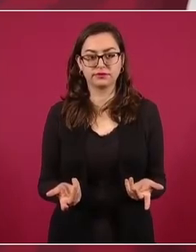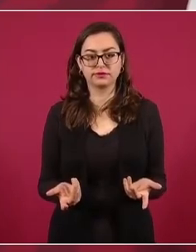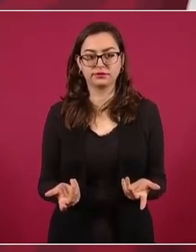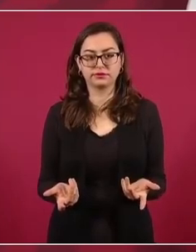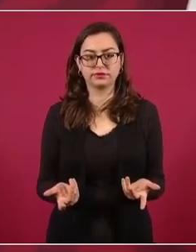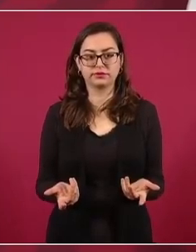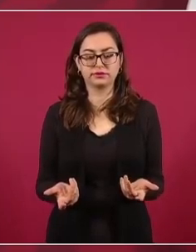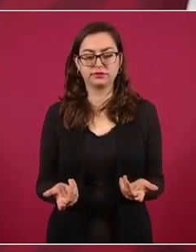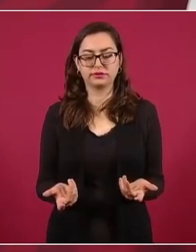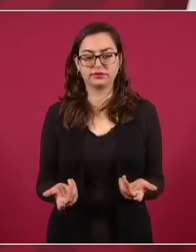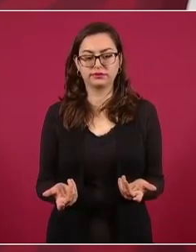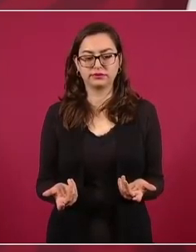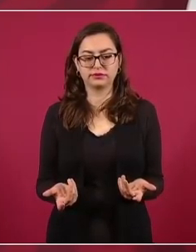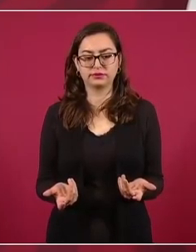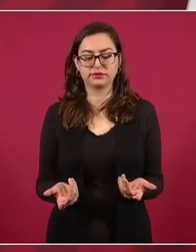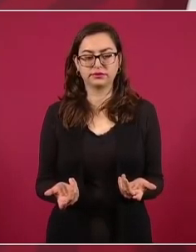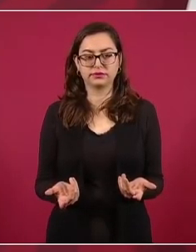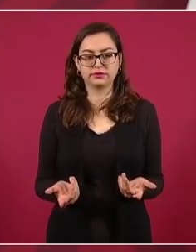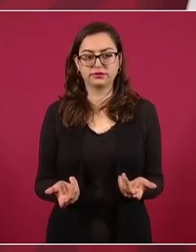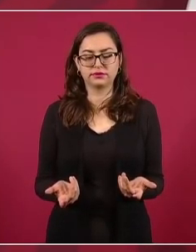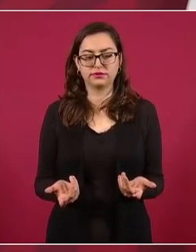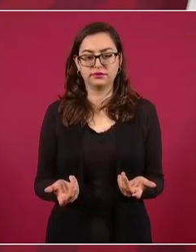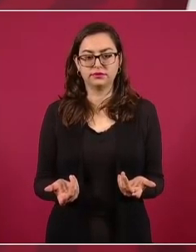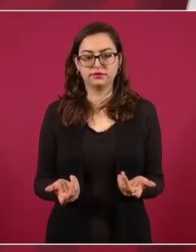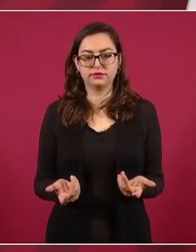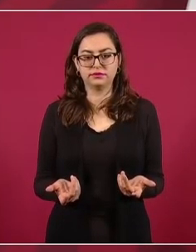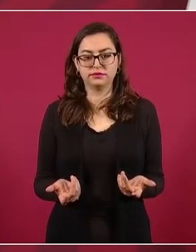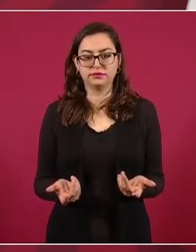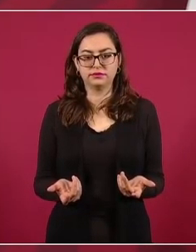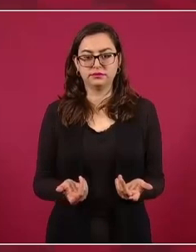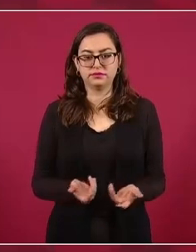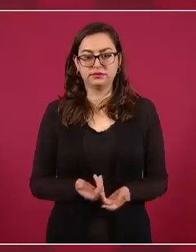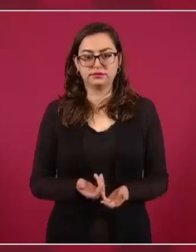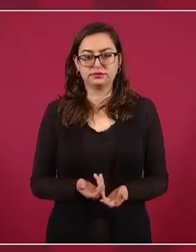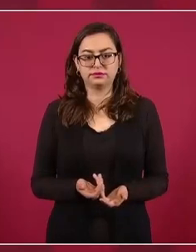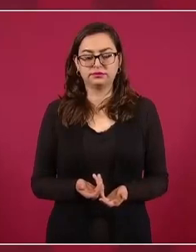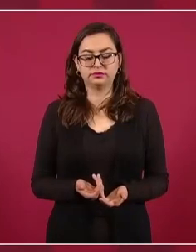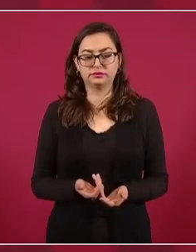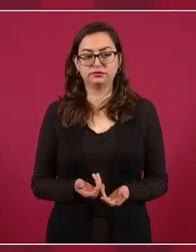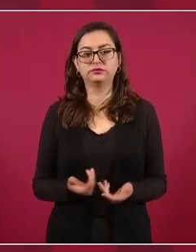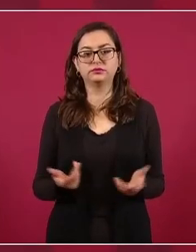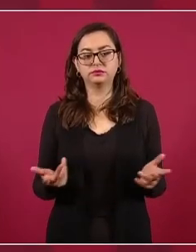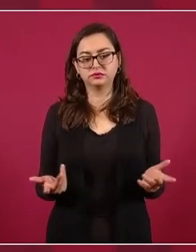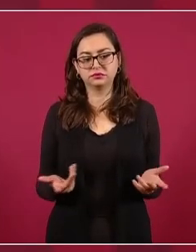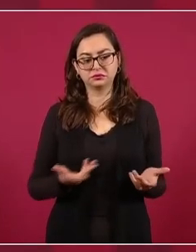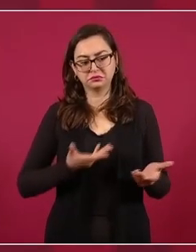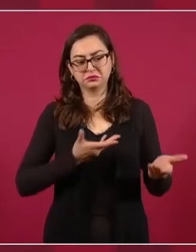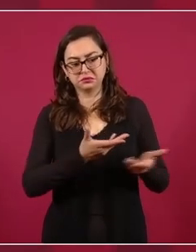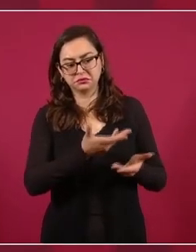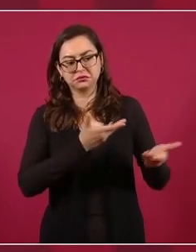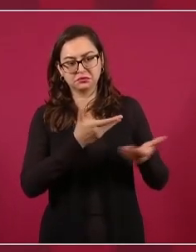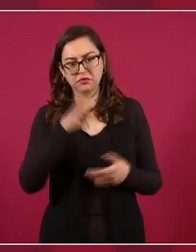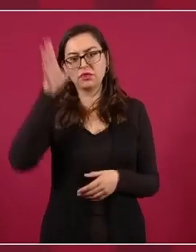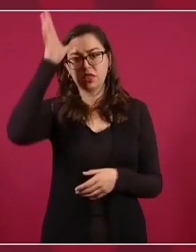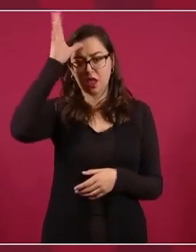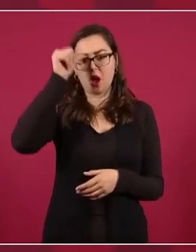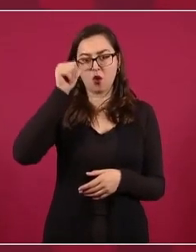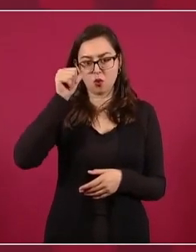el planteamiento y coincidieron de que